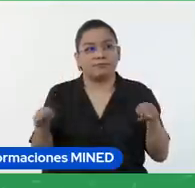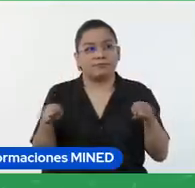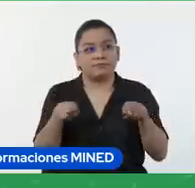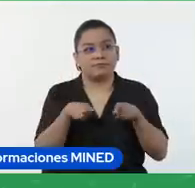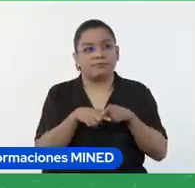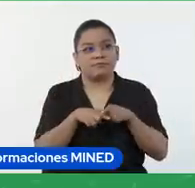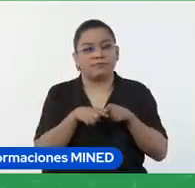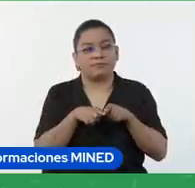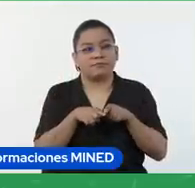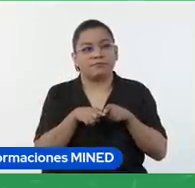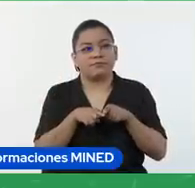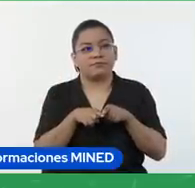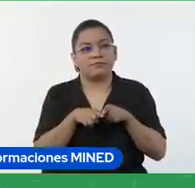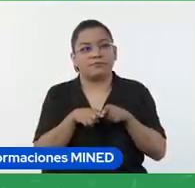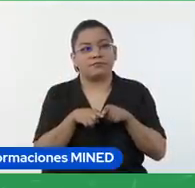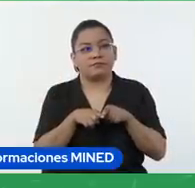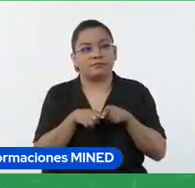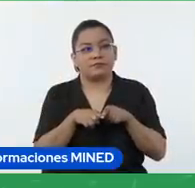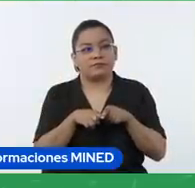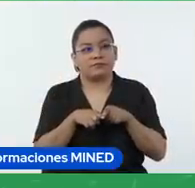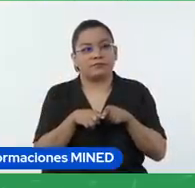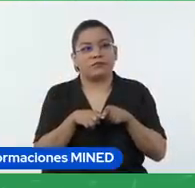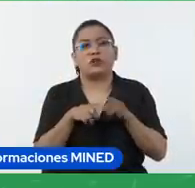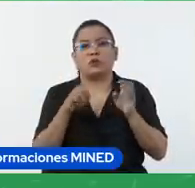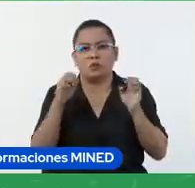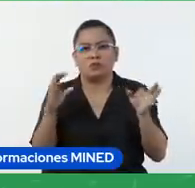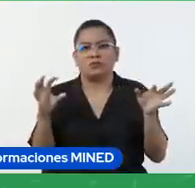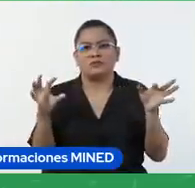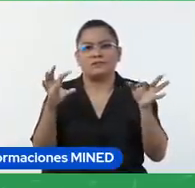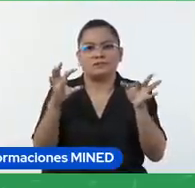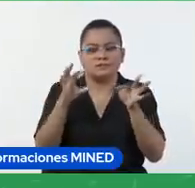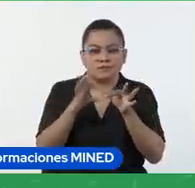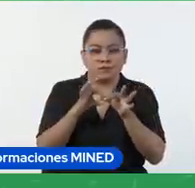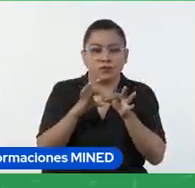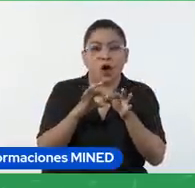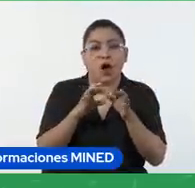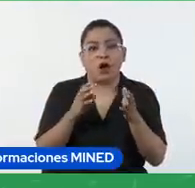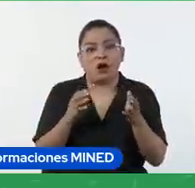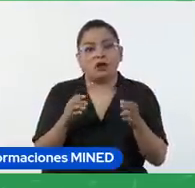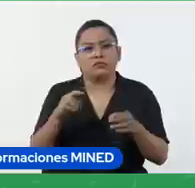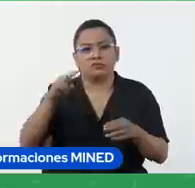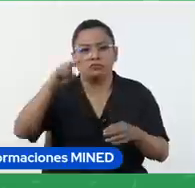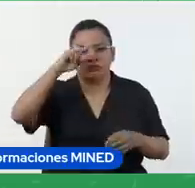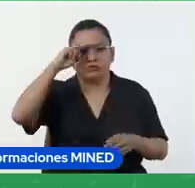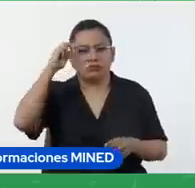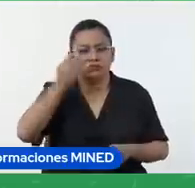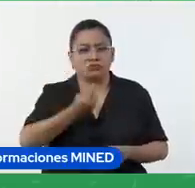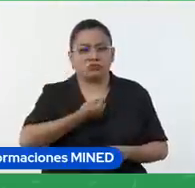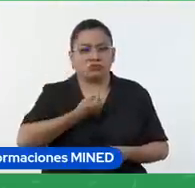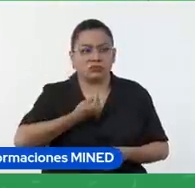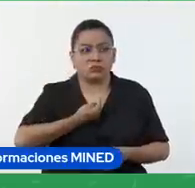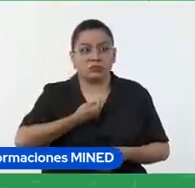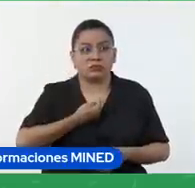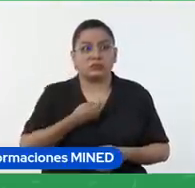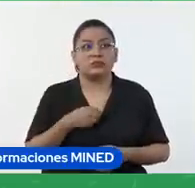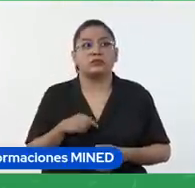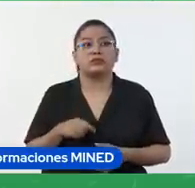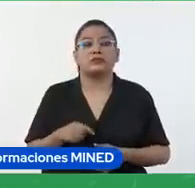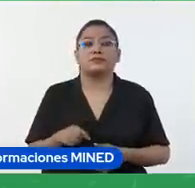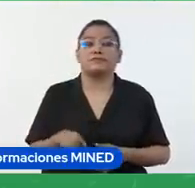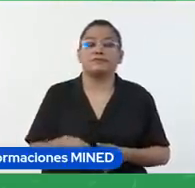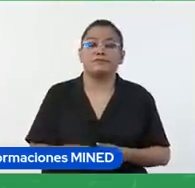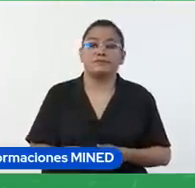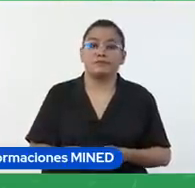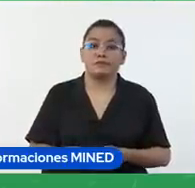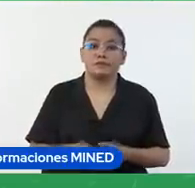para trabajo colaborativo también serviría para trabajo individual pero voy a mantenerme este contexto de